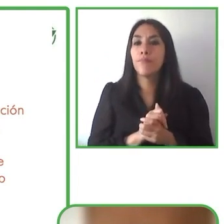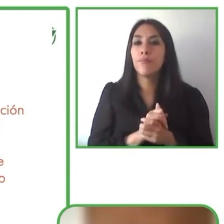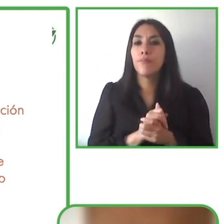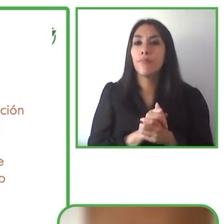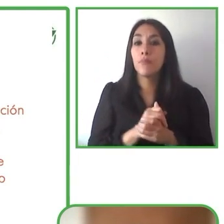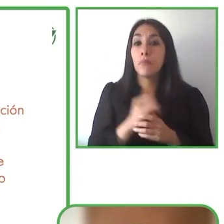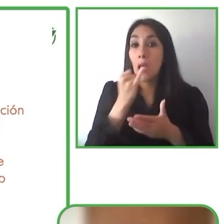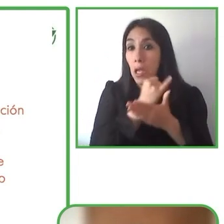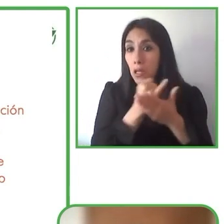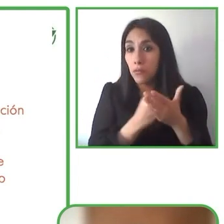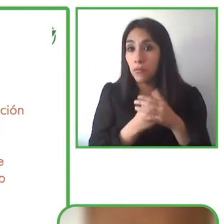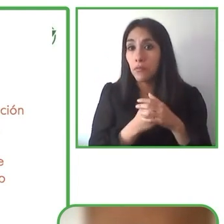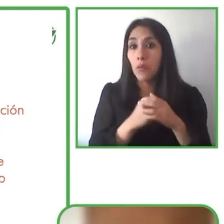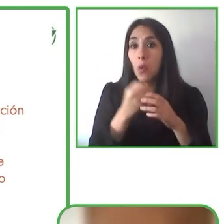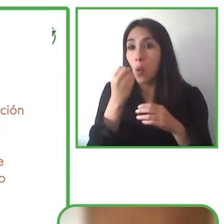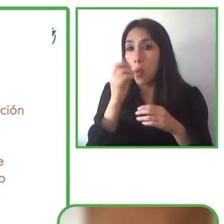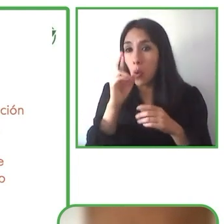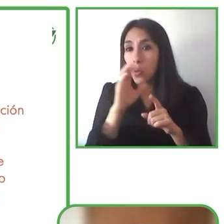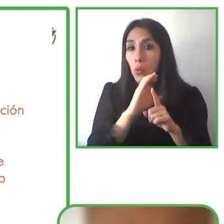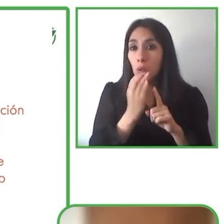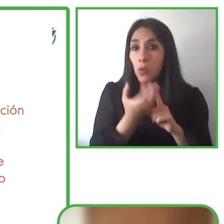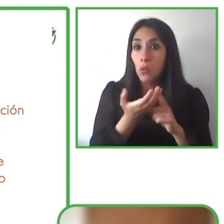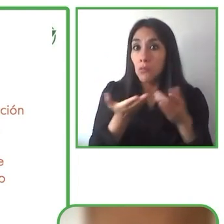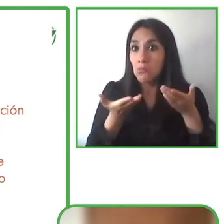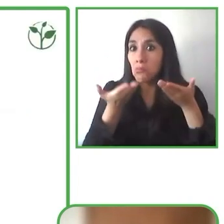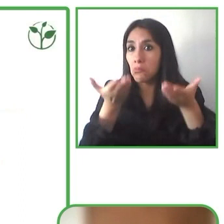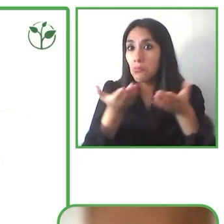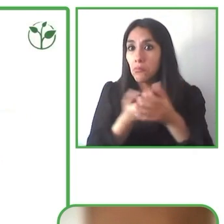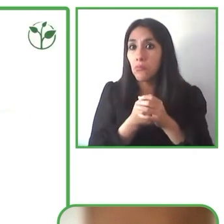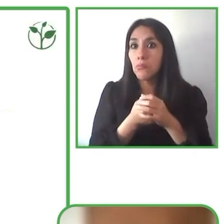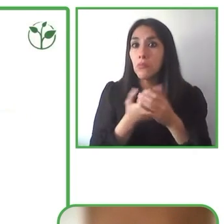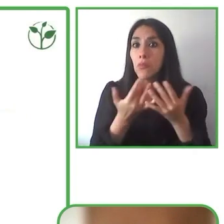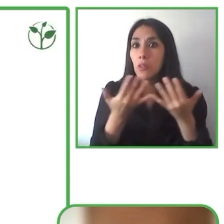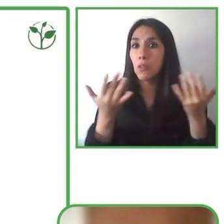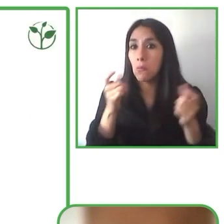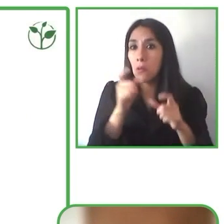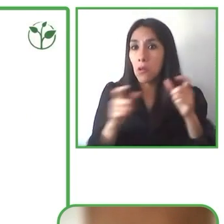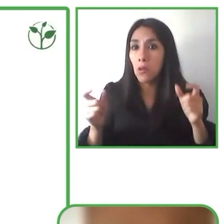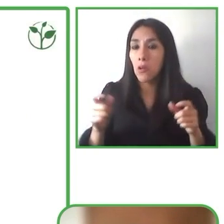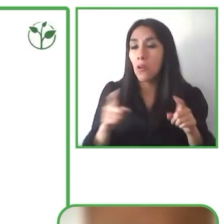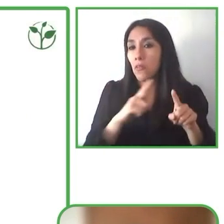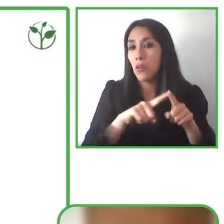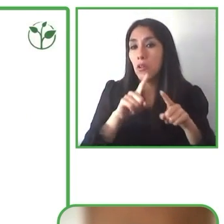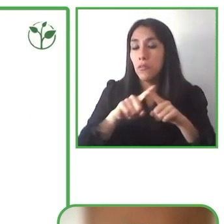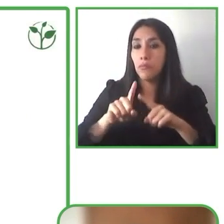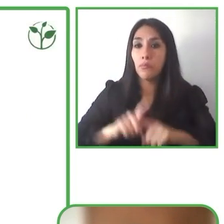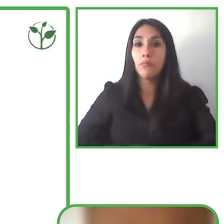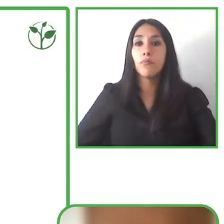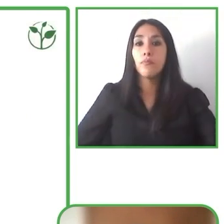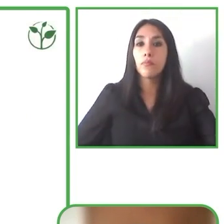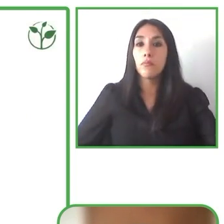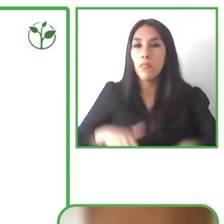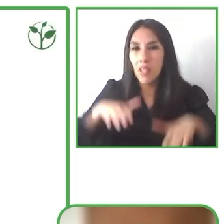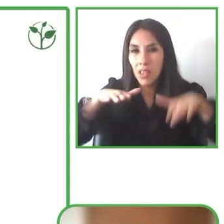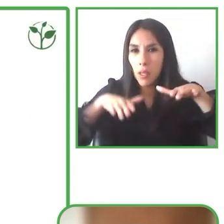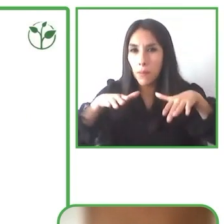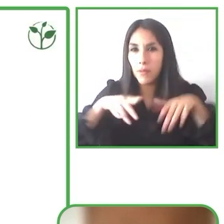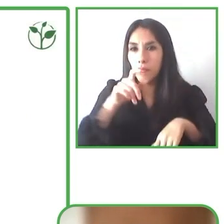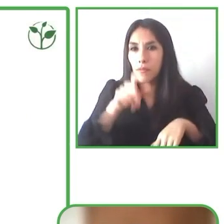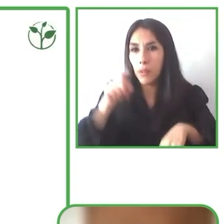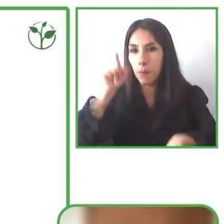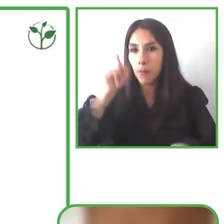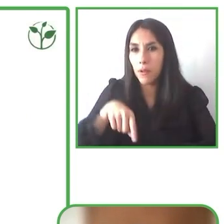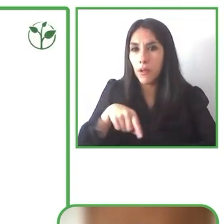de acuerdo a su realidad y a sus necesidades. Es por eso que en el objetivo de esta fundación